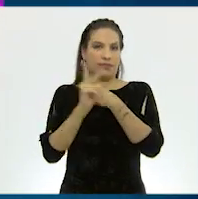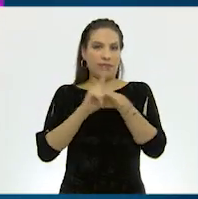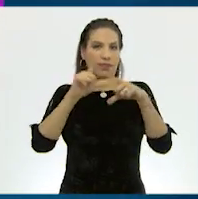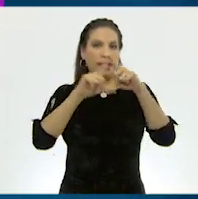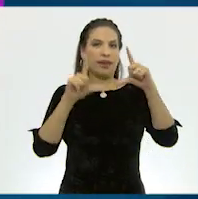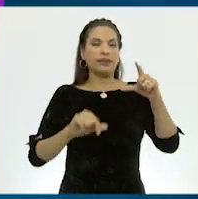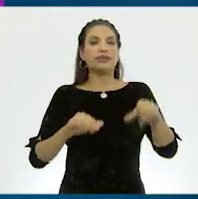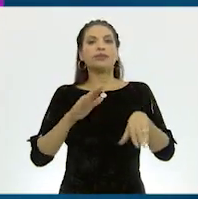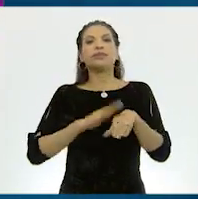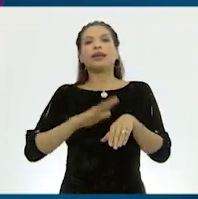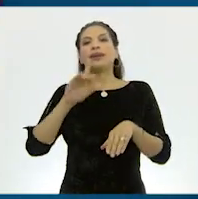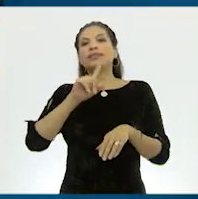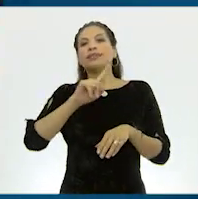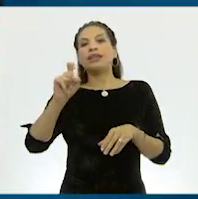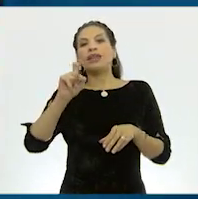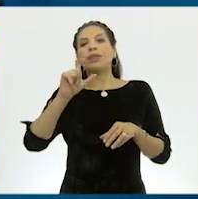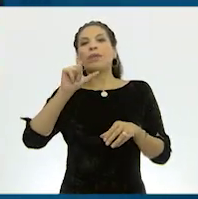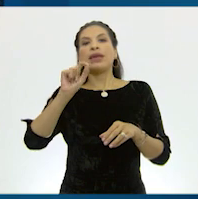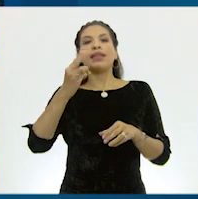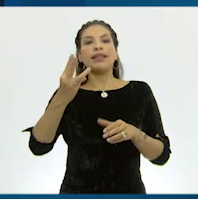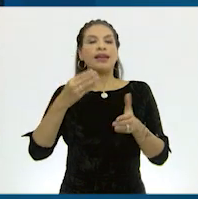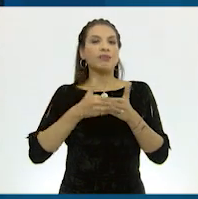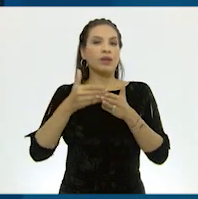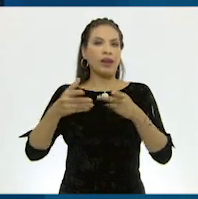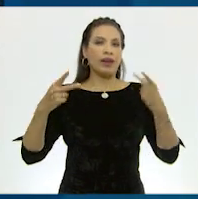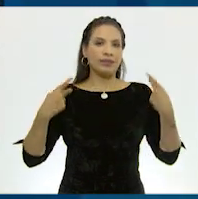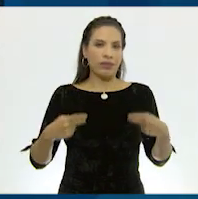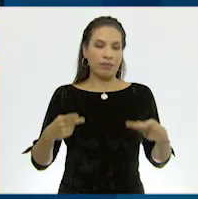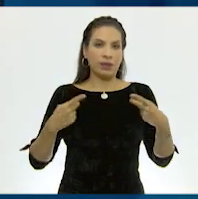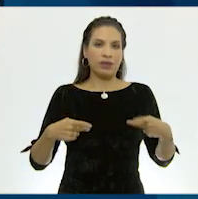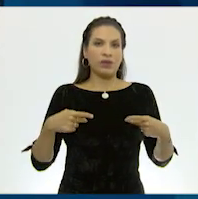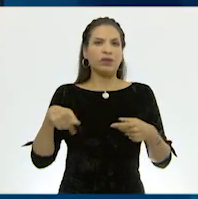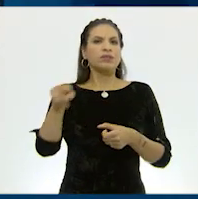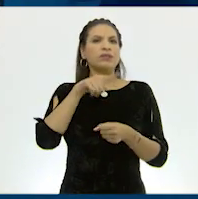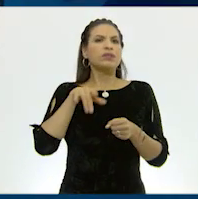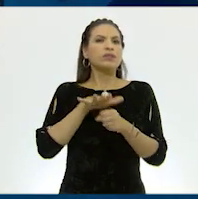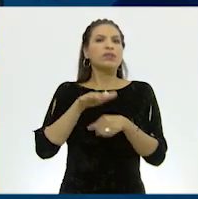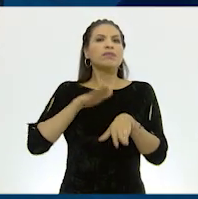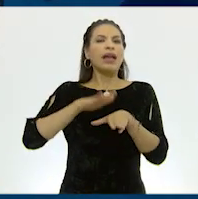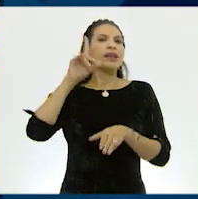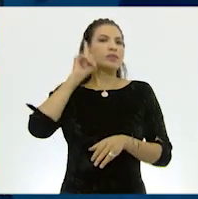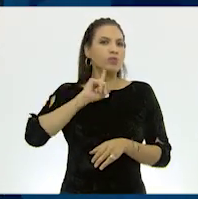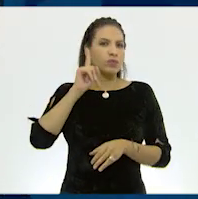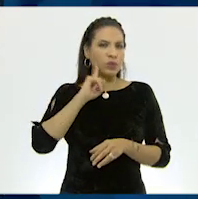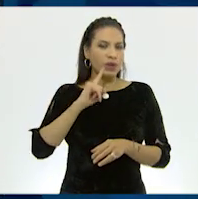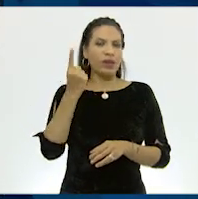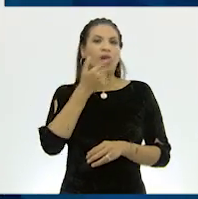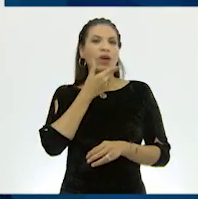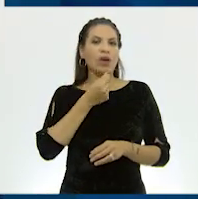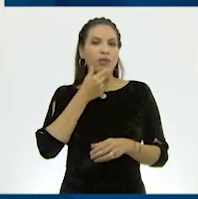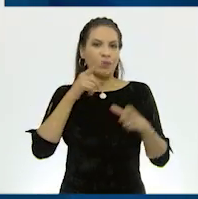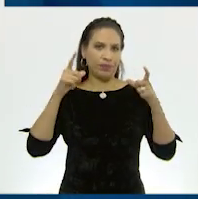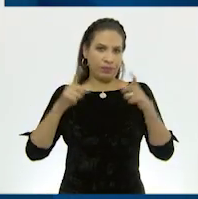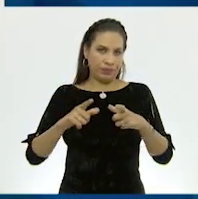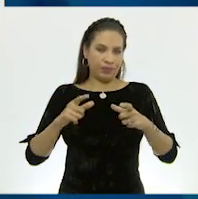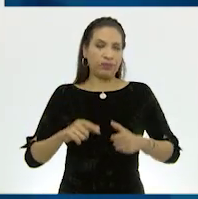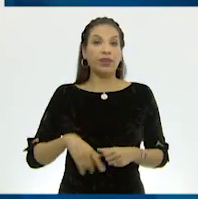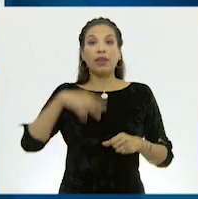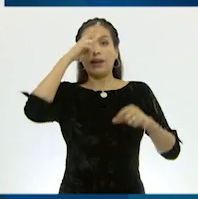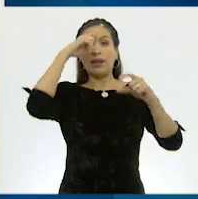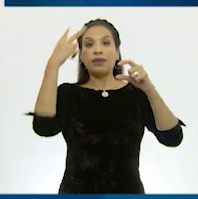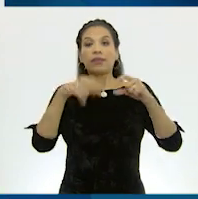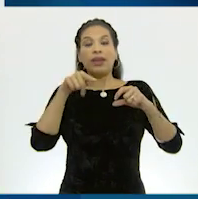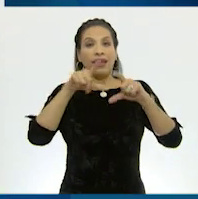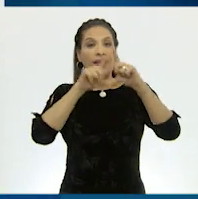residen más de 123 millones de personas, de las cuales hay más mujeres que hombres. México,